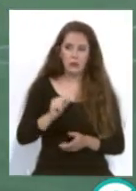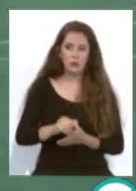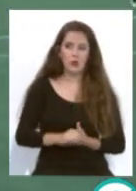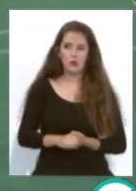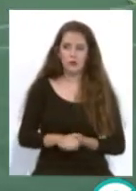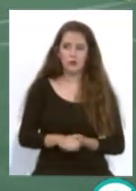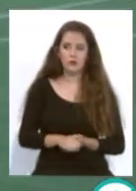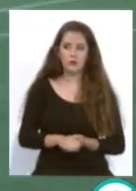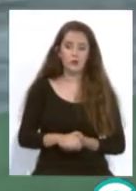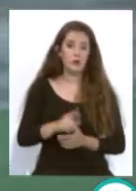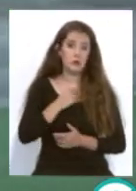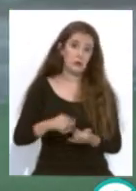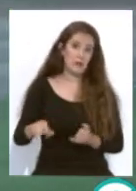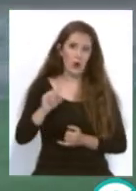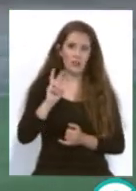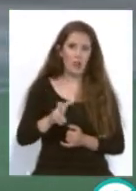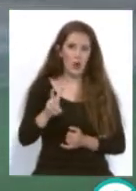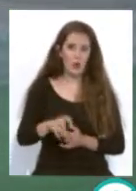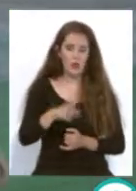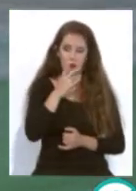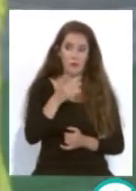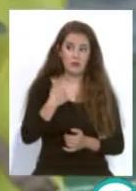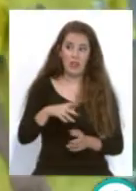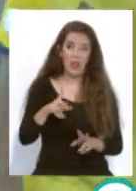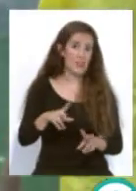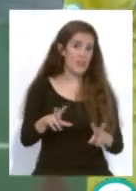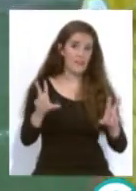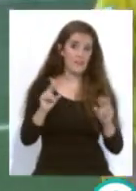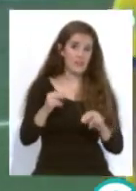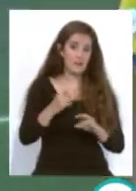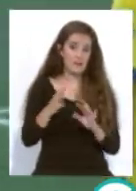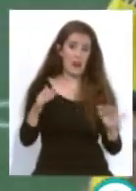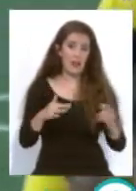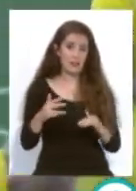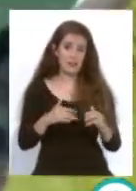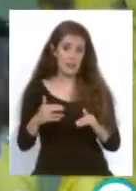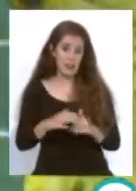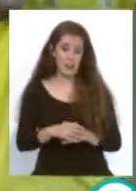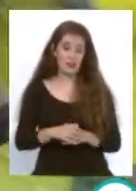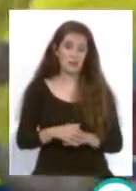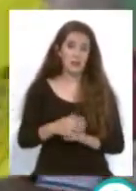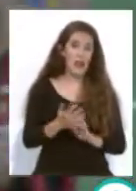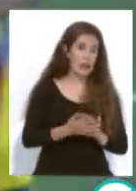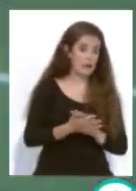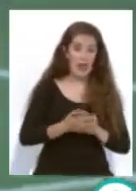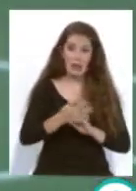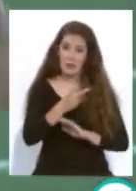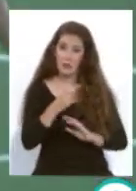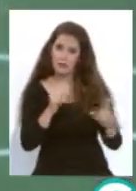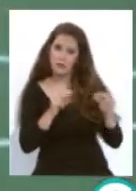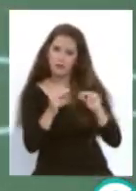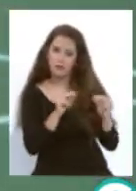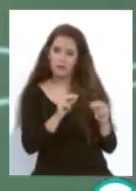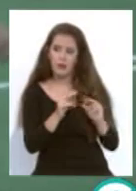los últimos minutos no los últimos segundos porque ahí finalizaba el partido con ese abrazo entre Cristian Arco y Sergio